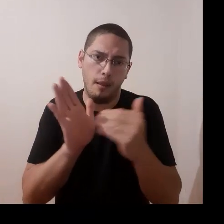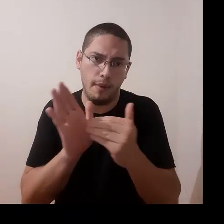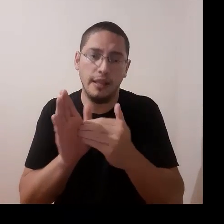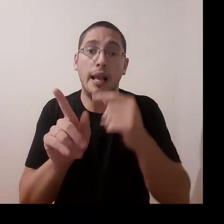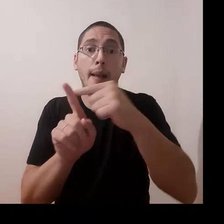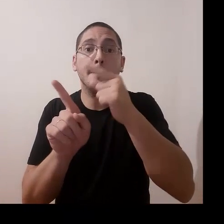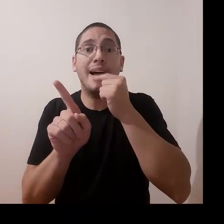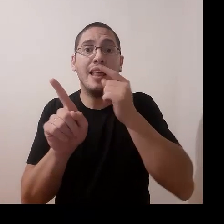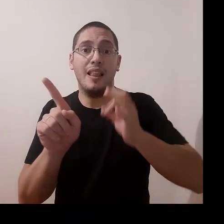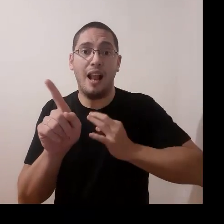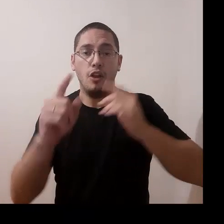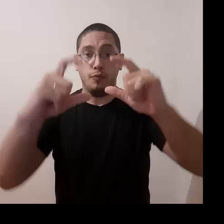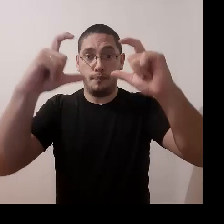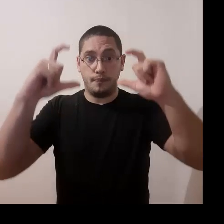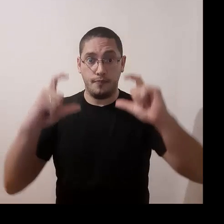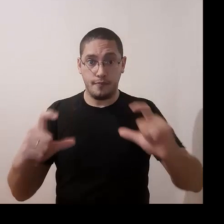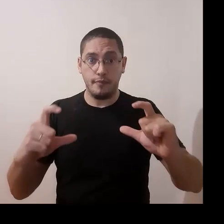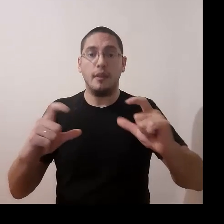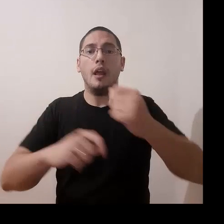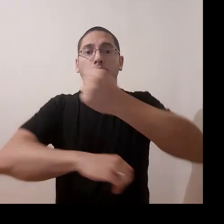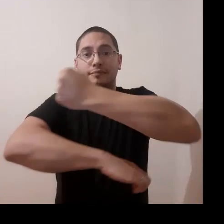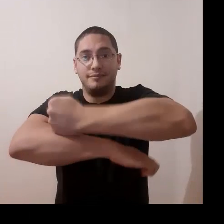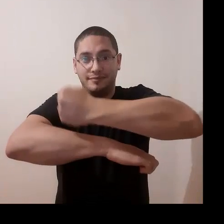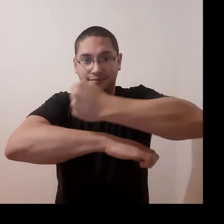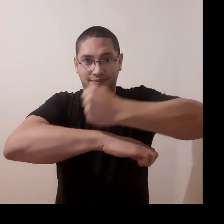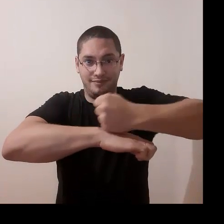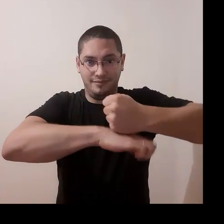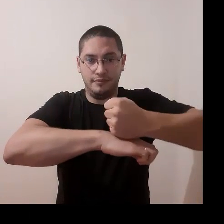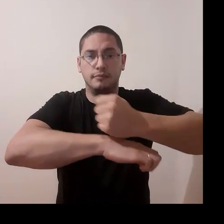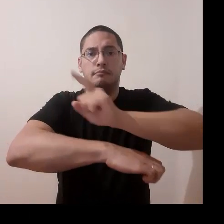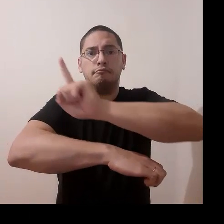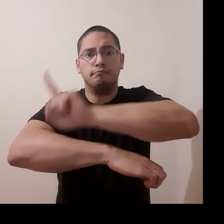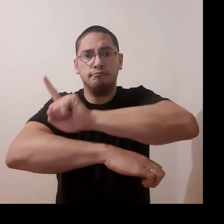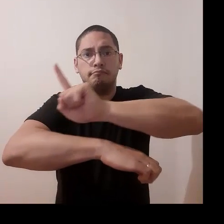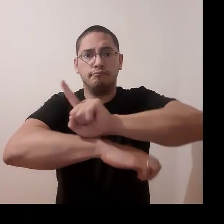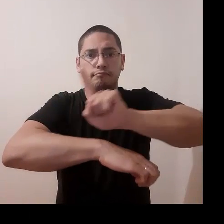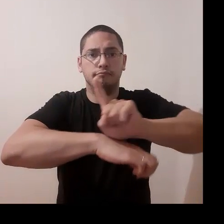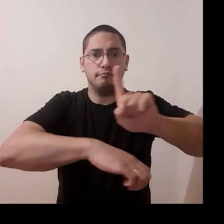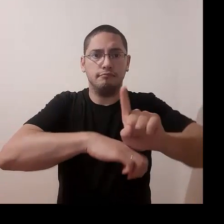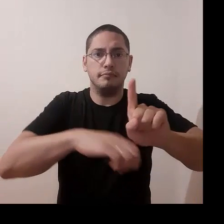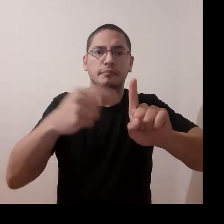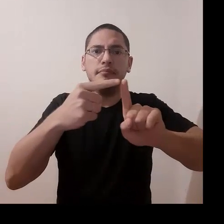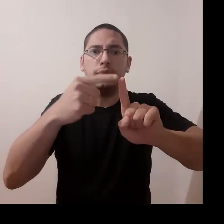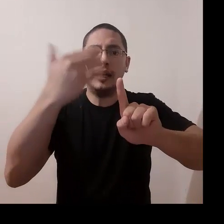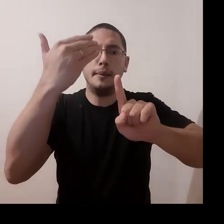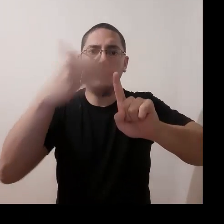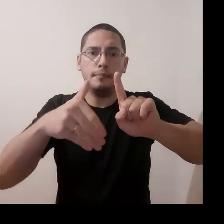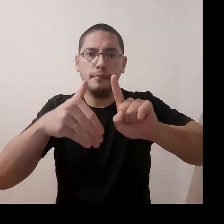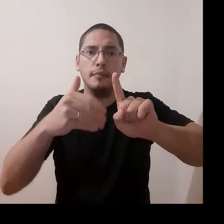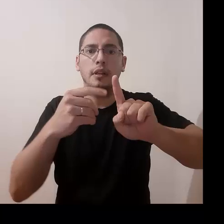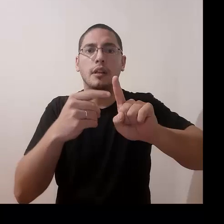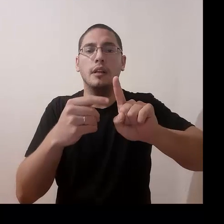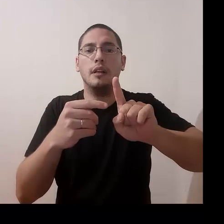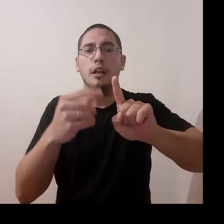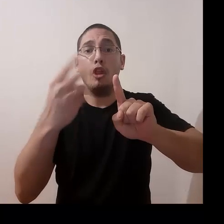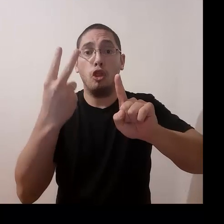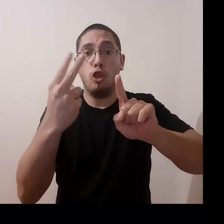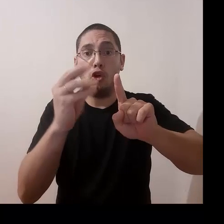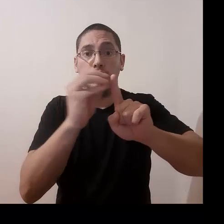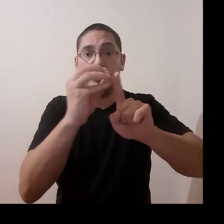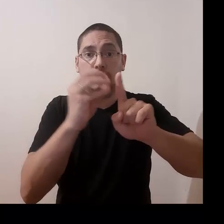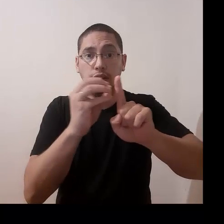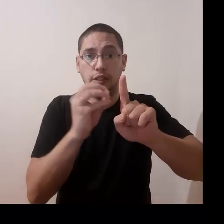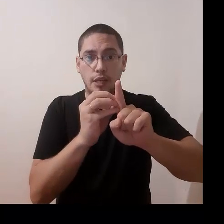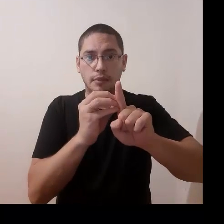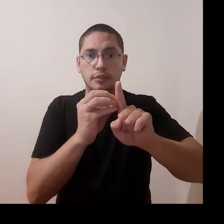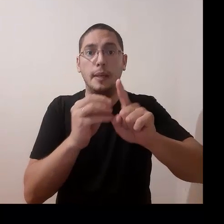de madera del año. Y en la parte inferior, en cada cuerno se posiciona un pitoncito de dos yemas